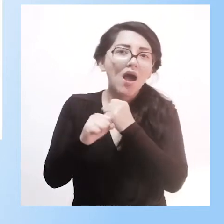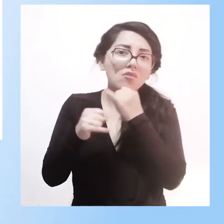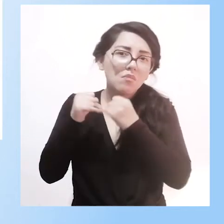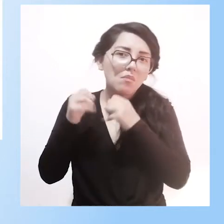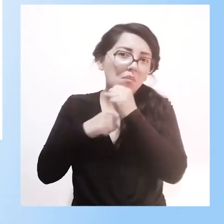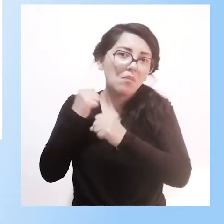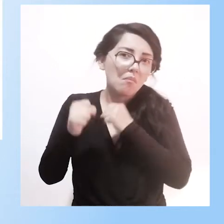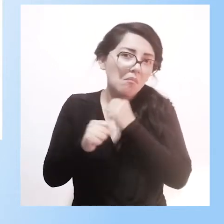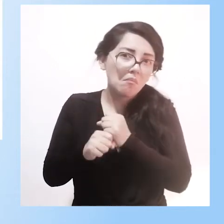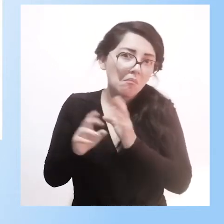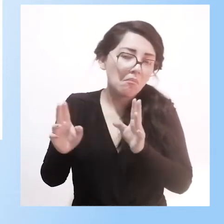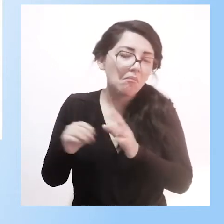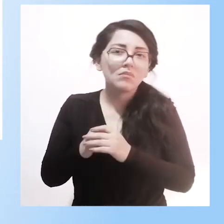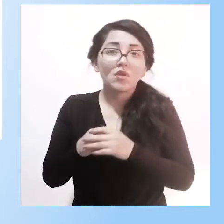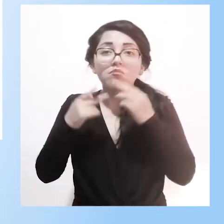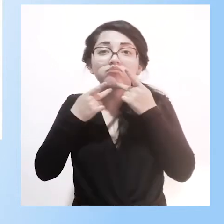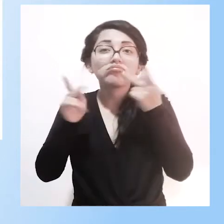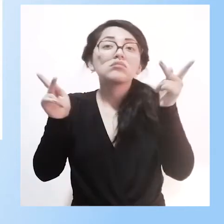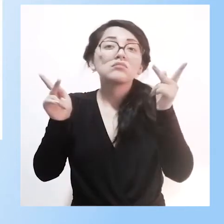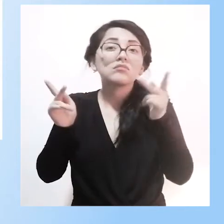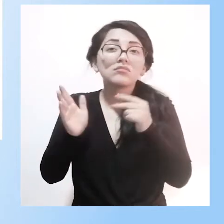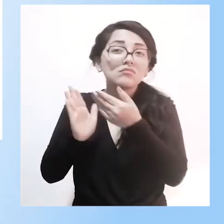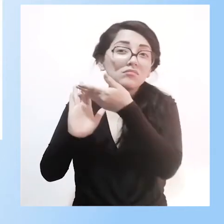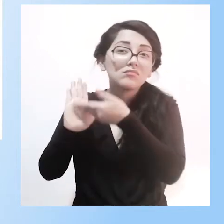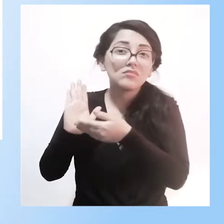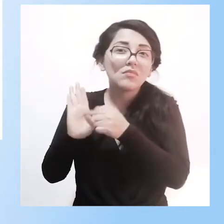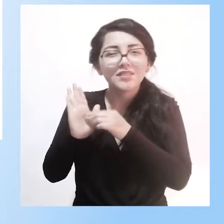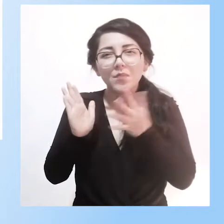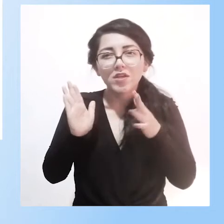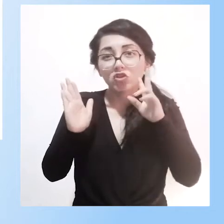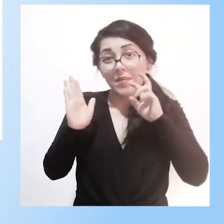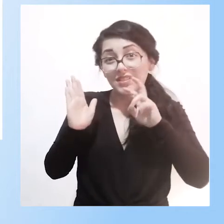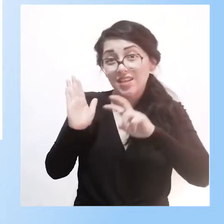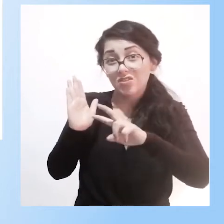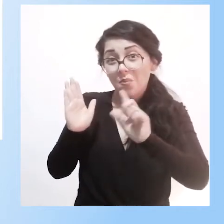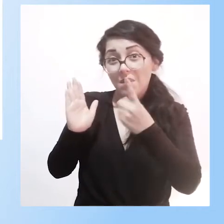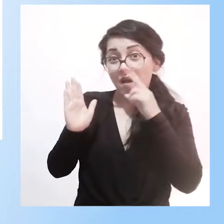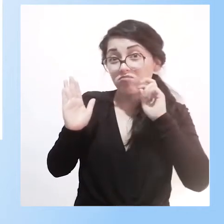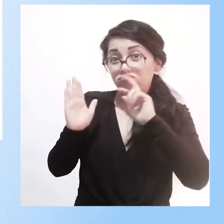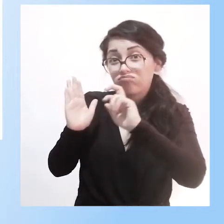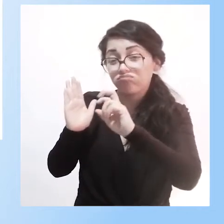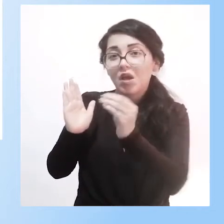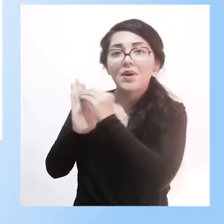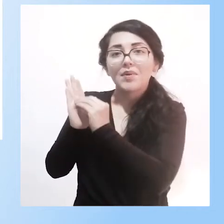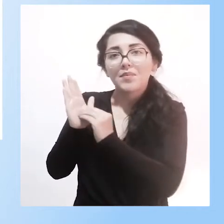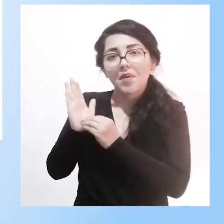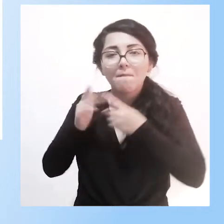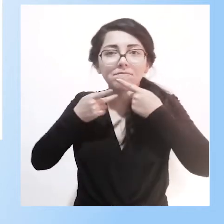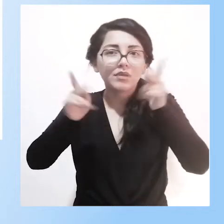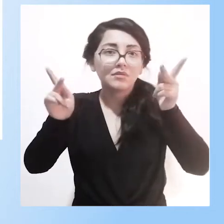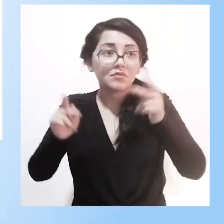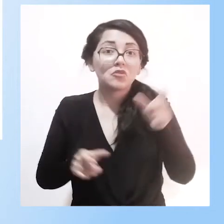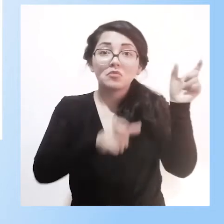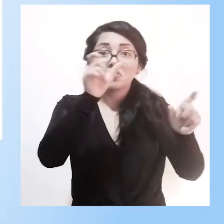detallando una publicación como un tipo de investigación para que personas que estén interesadas, muy